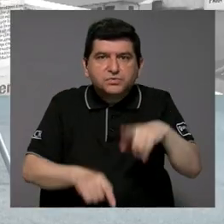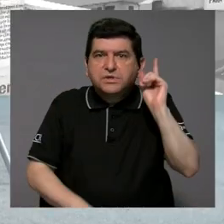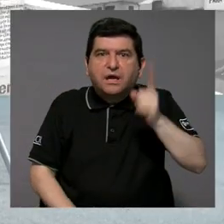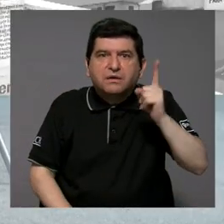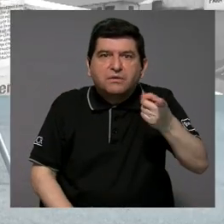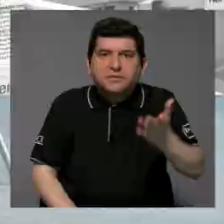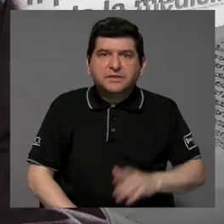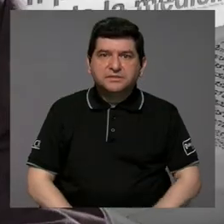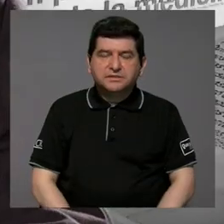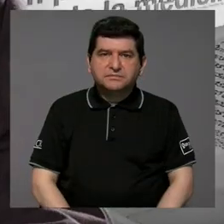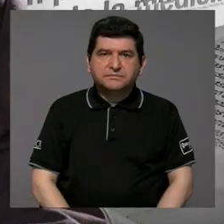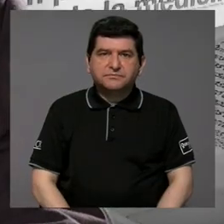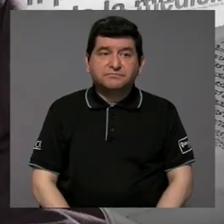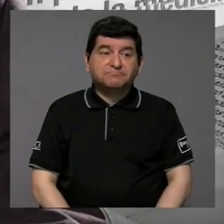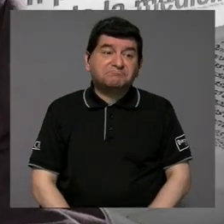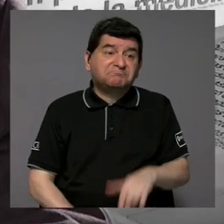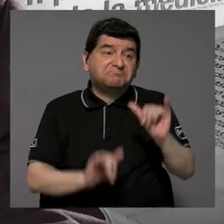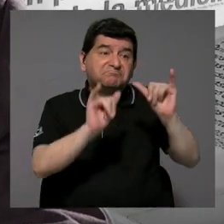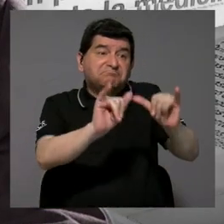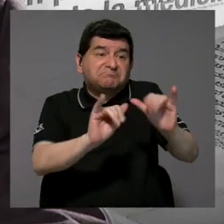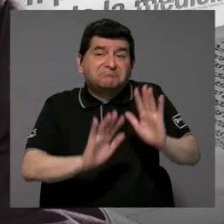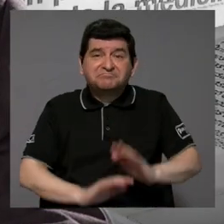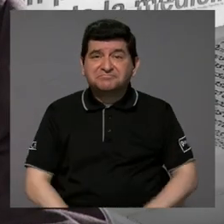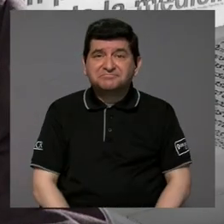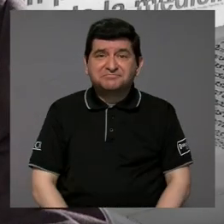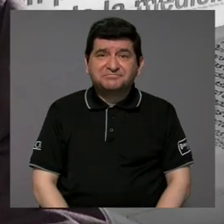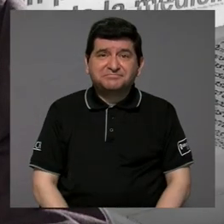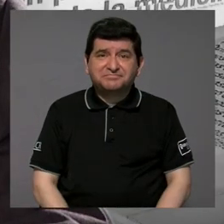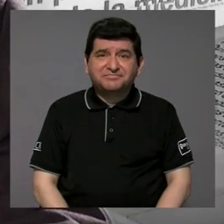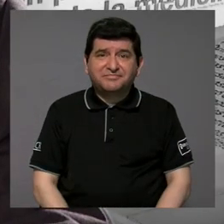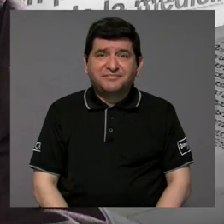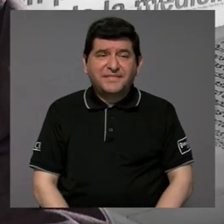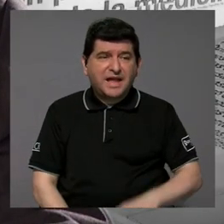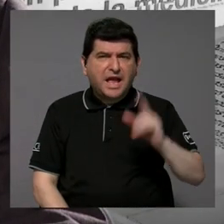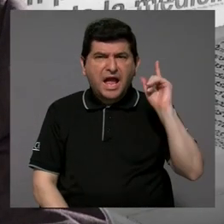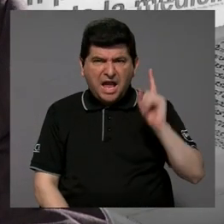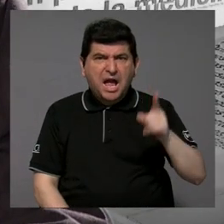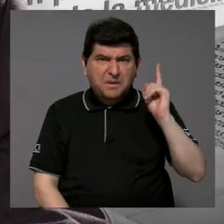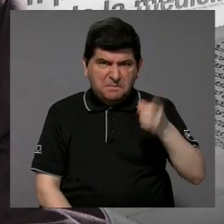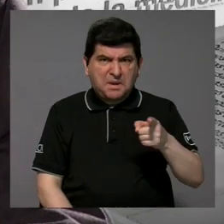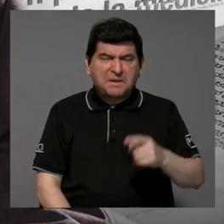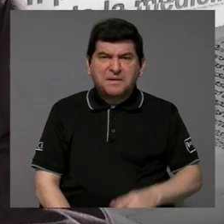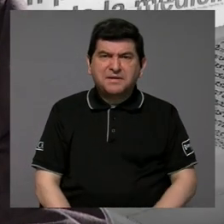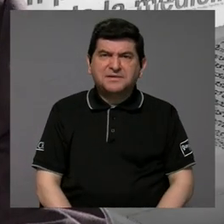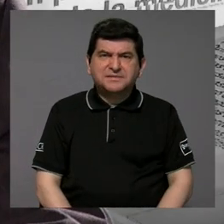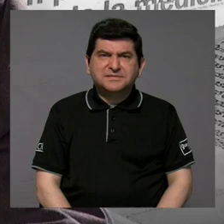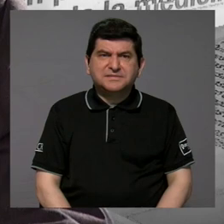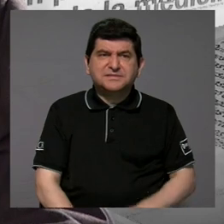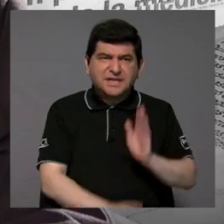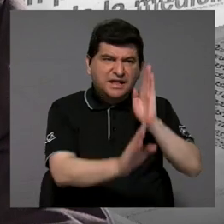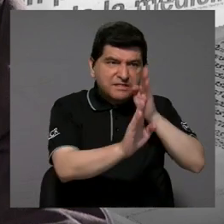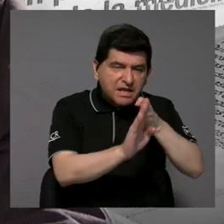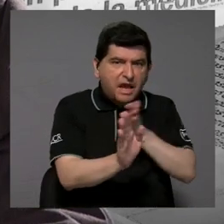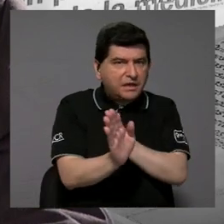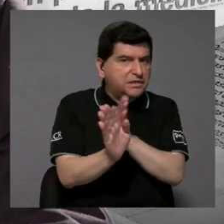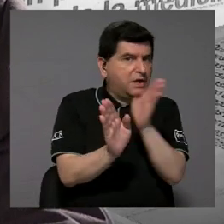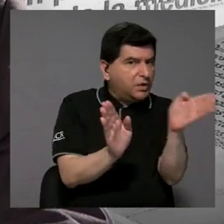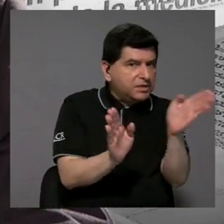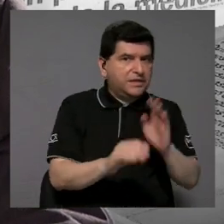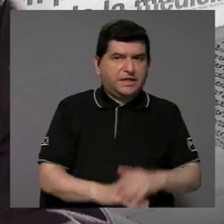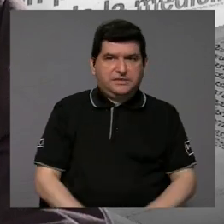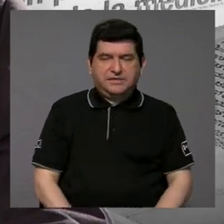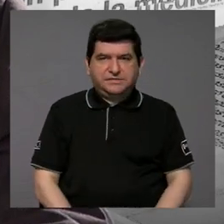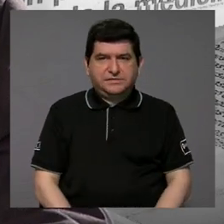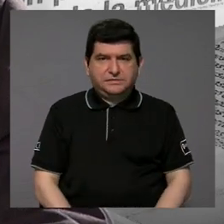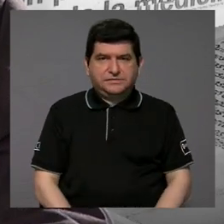con esas amenazas? Habían quedado, en realidad, ¿verdad? Amenazas directas e indirectas, ¿verdad?